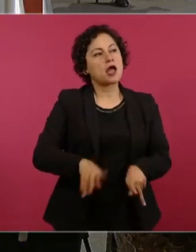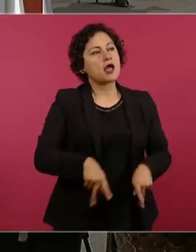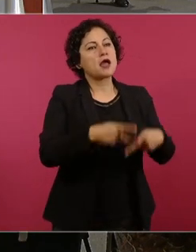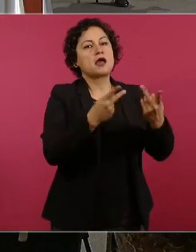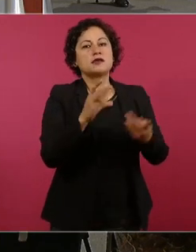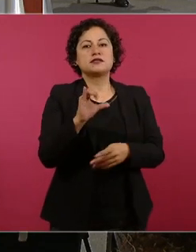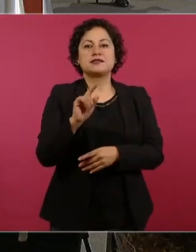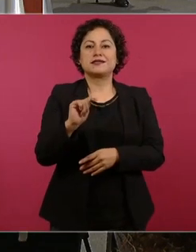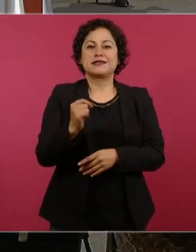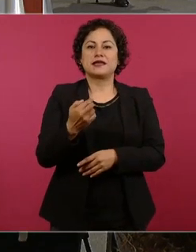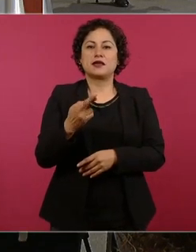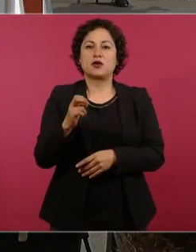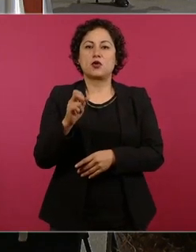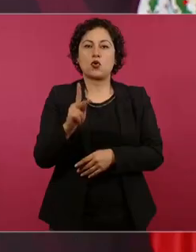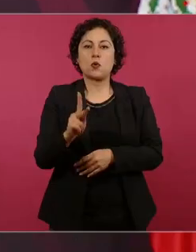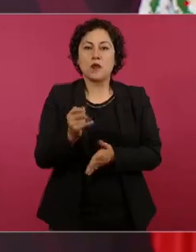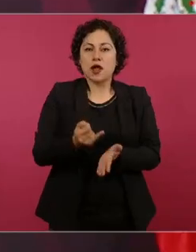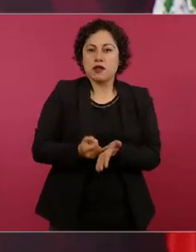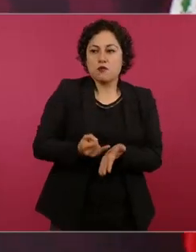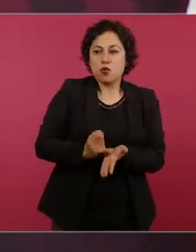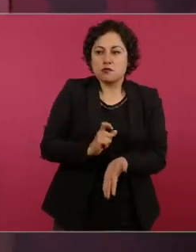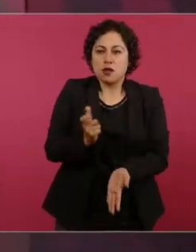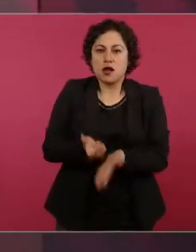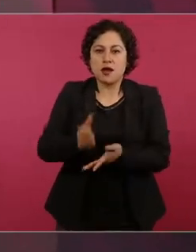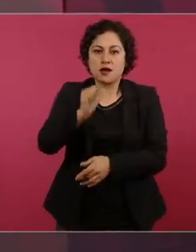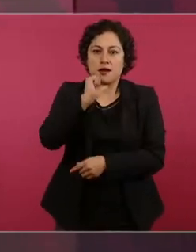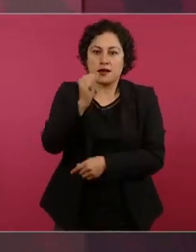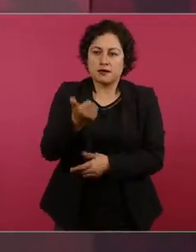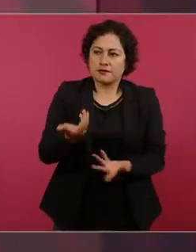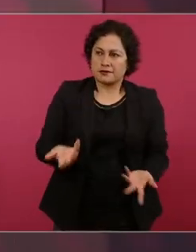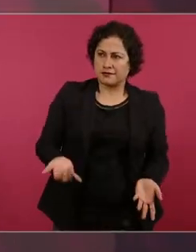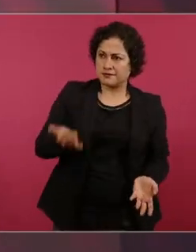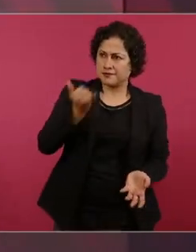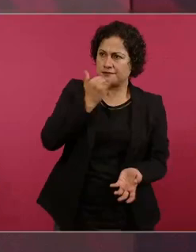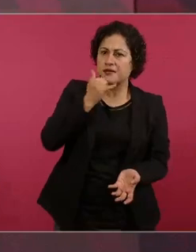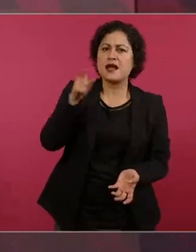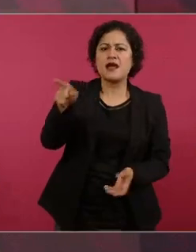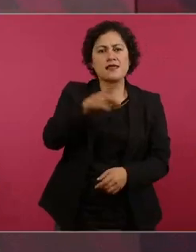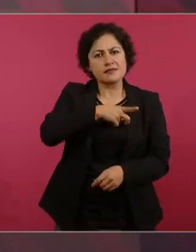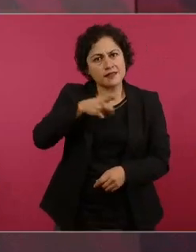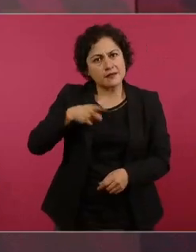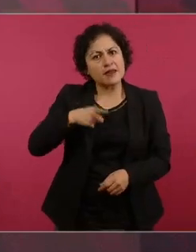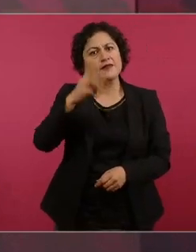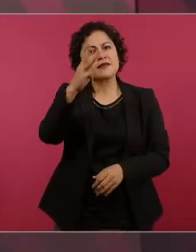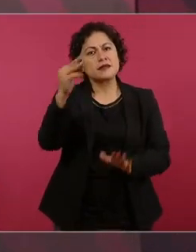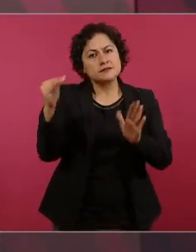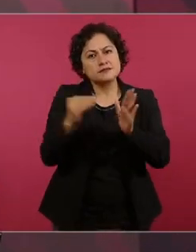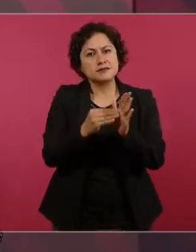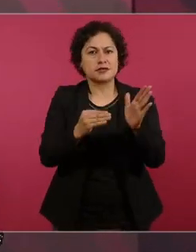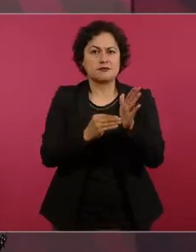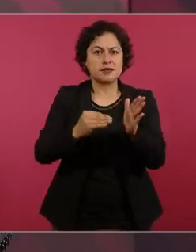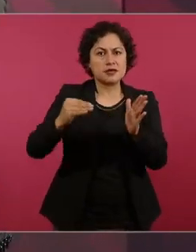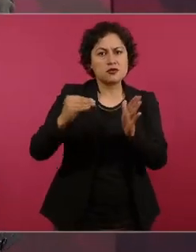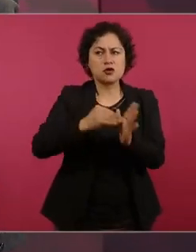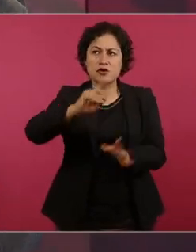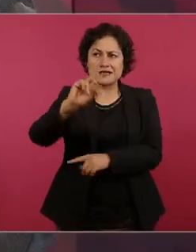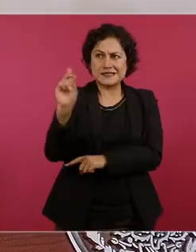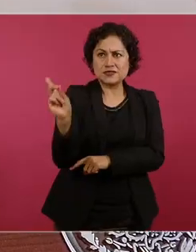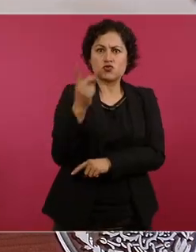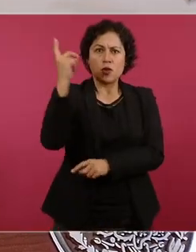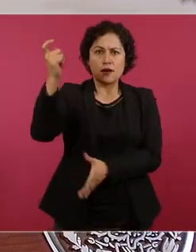cuando tenían que haber pagado tres mil millones de dólares de impuestos y hablaba yo de otras